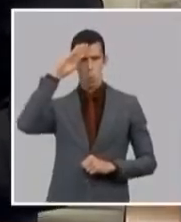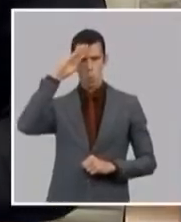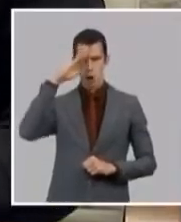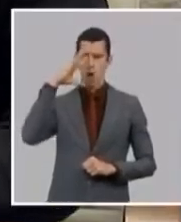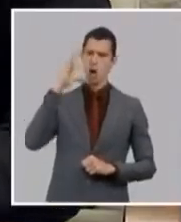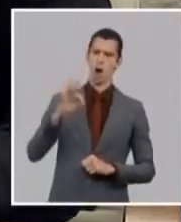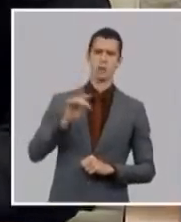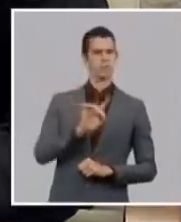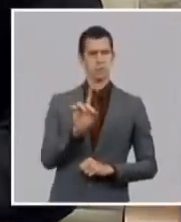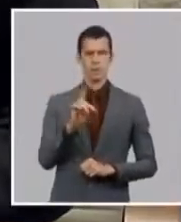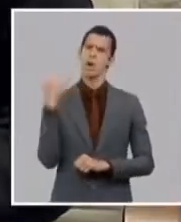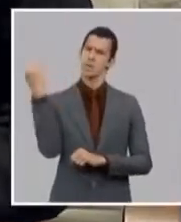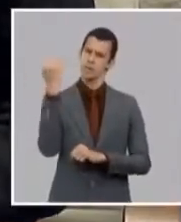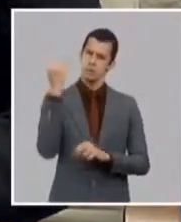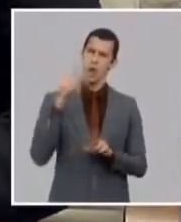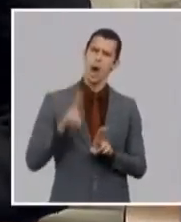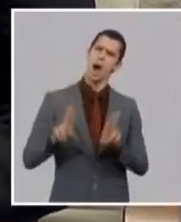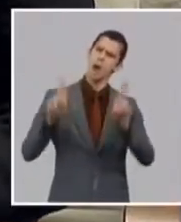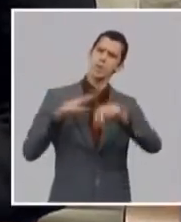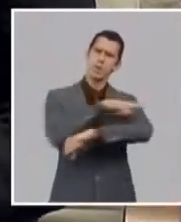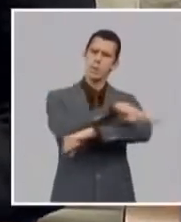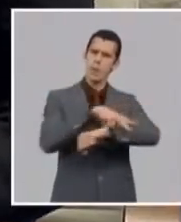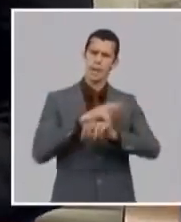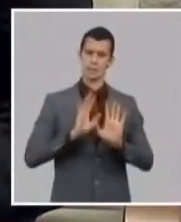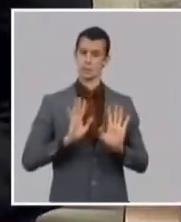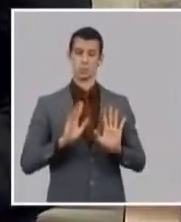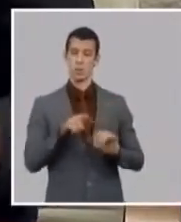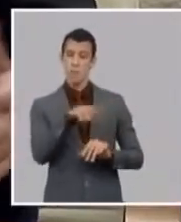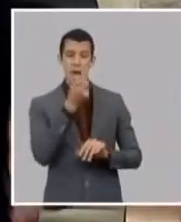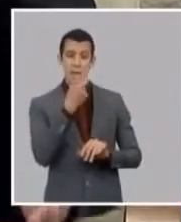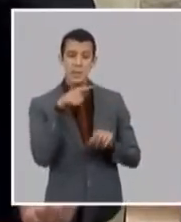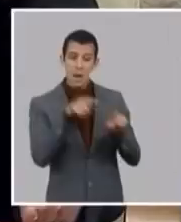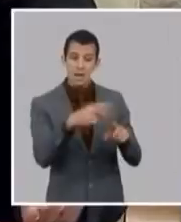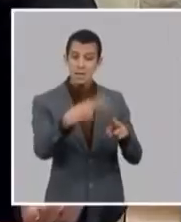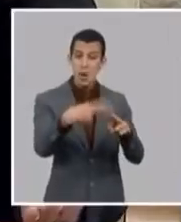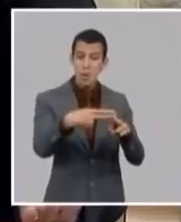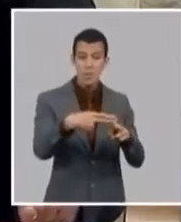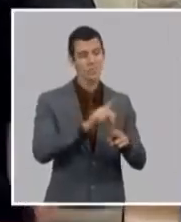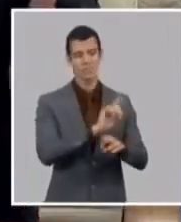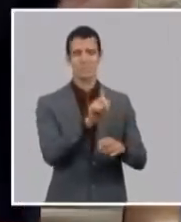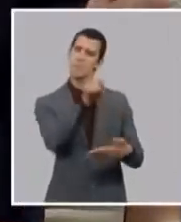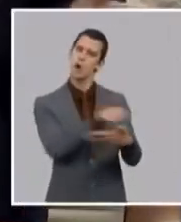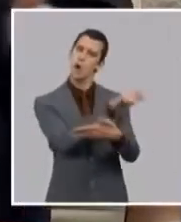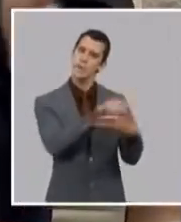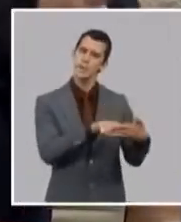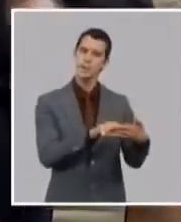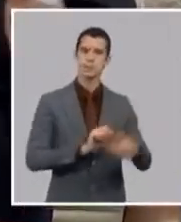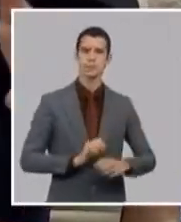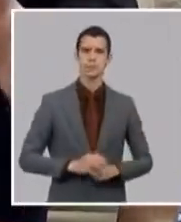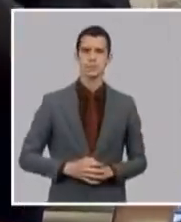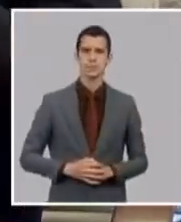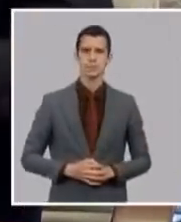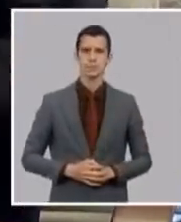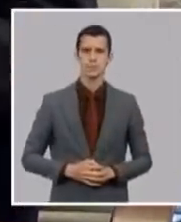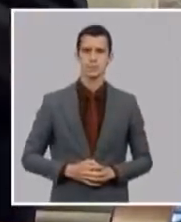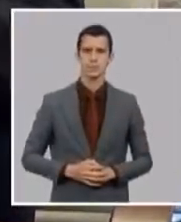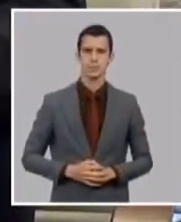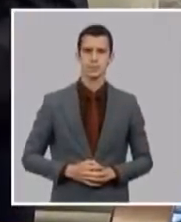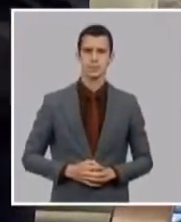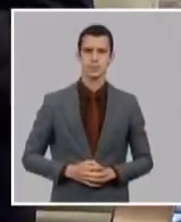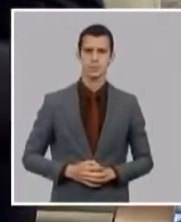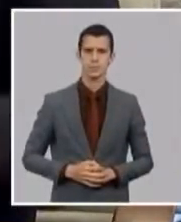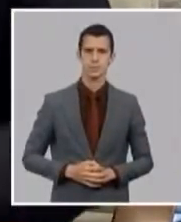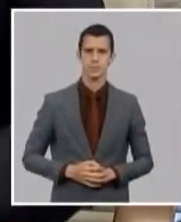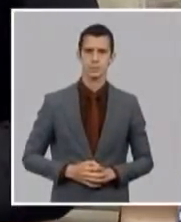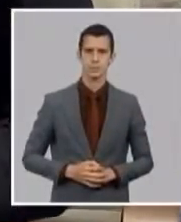lo hacen los países para su protección ¿qué es lo que se ha aprobado? entre que es parte de las medidas la estrategia